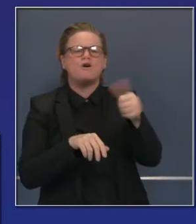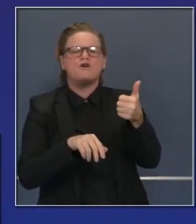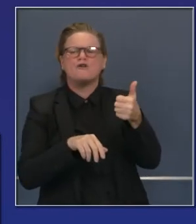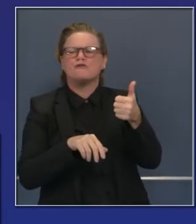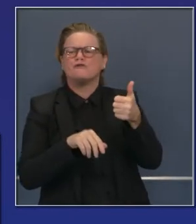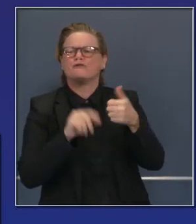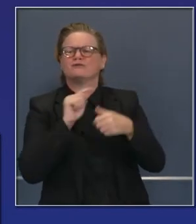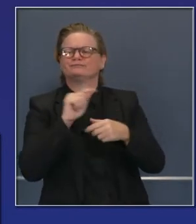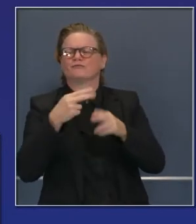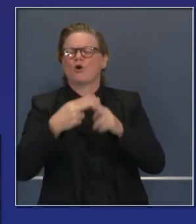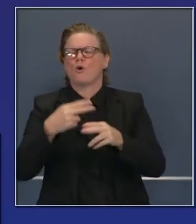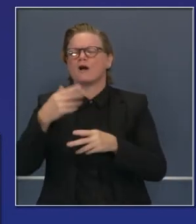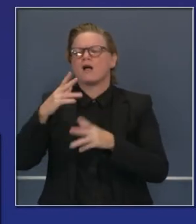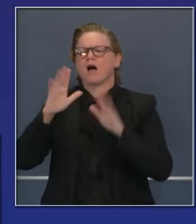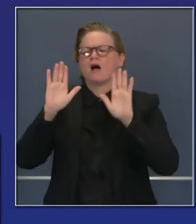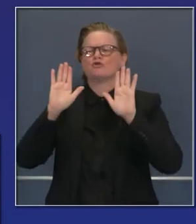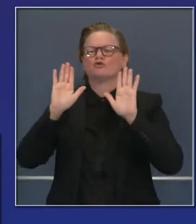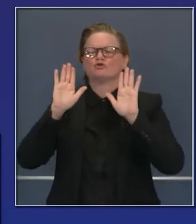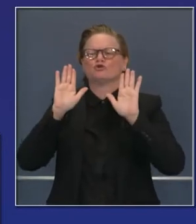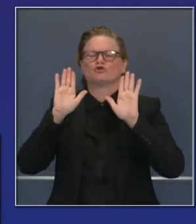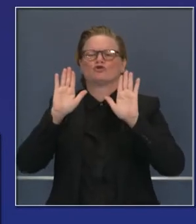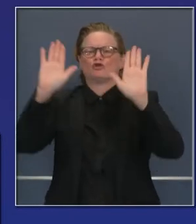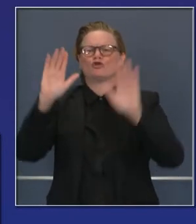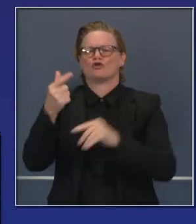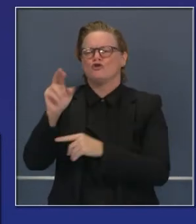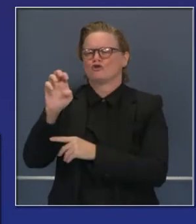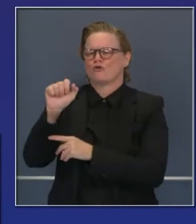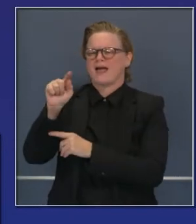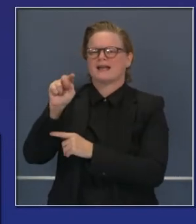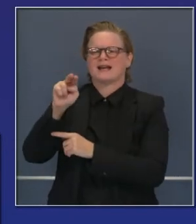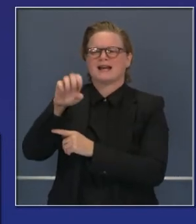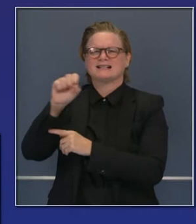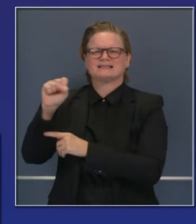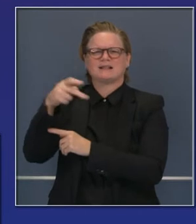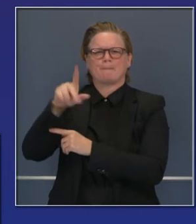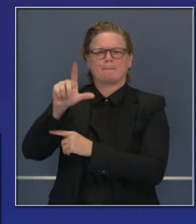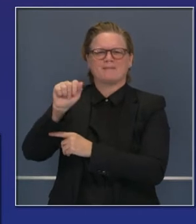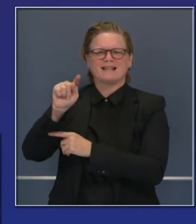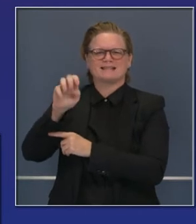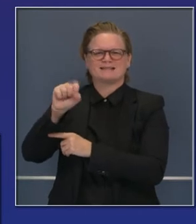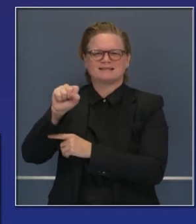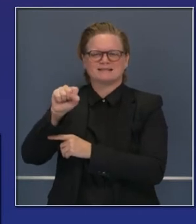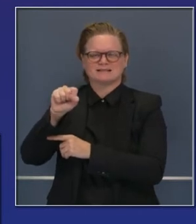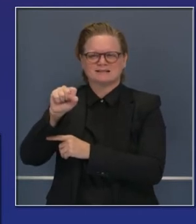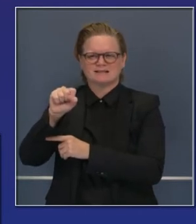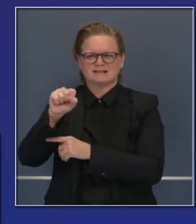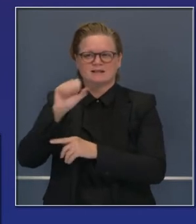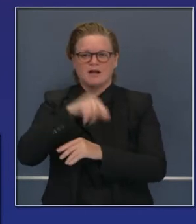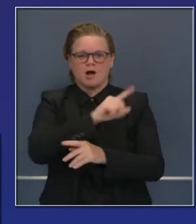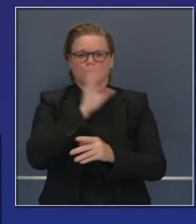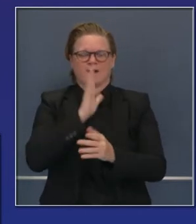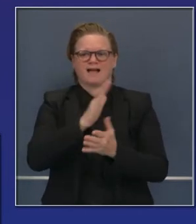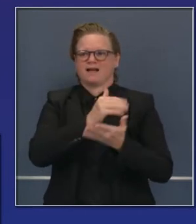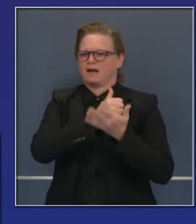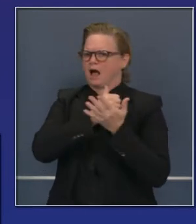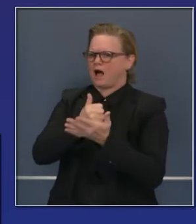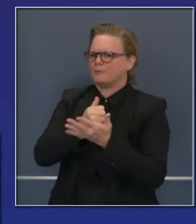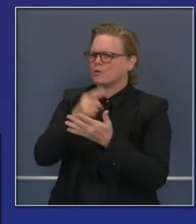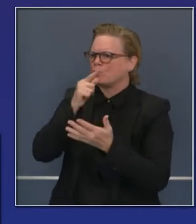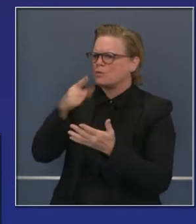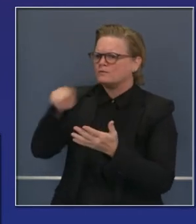Plates. La idea de Great Plates es tener restaurantes que se cerrarían o se verían impactados por las